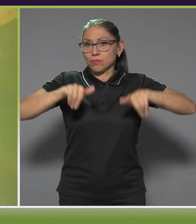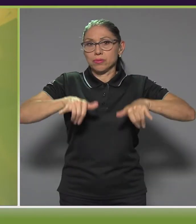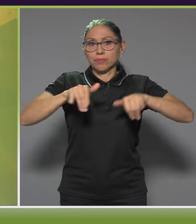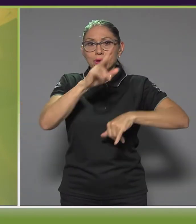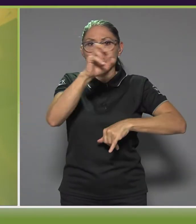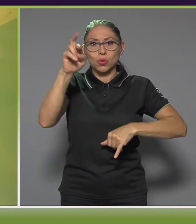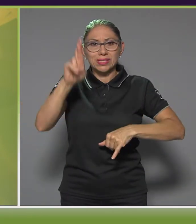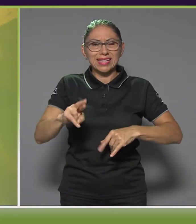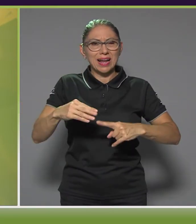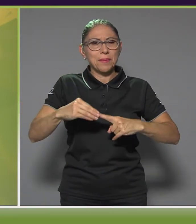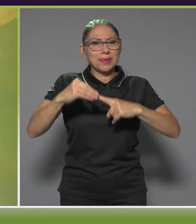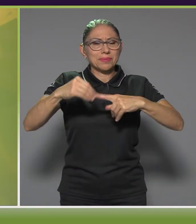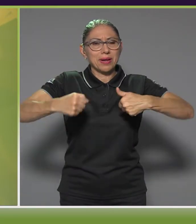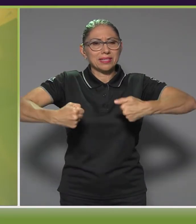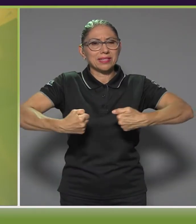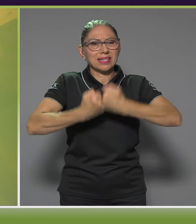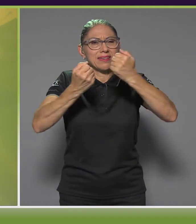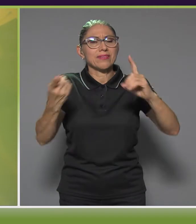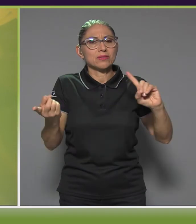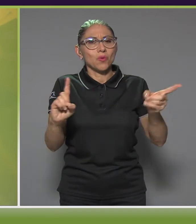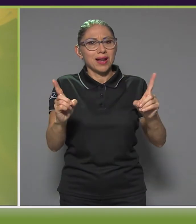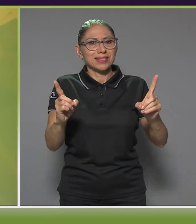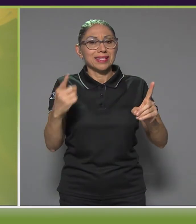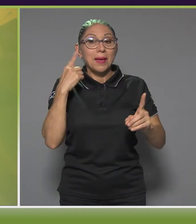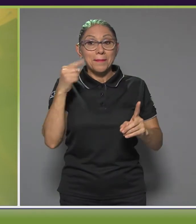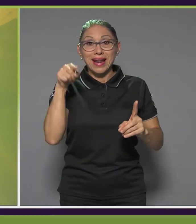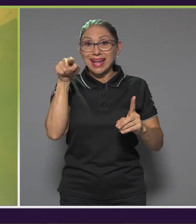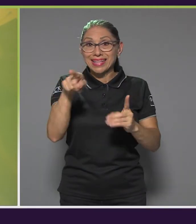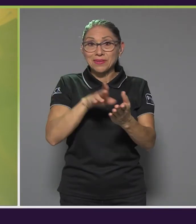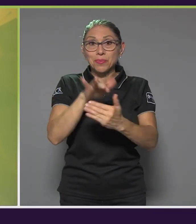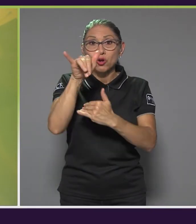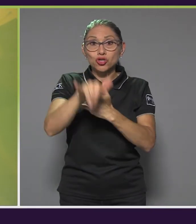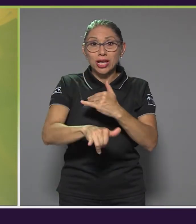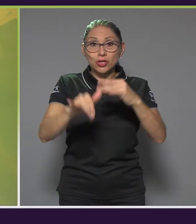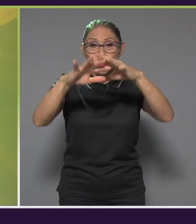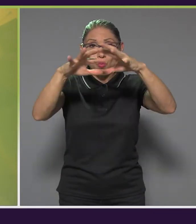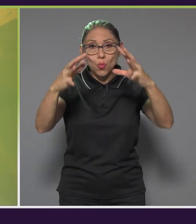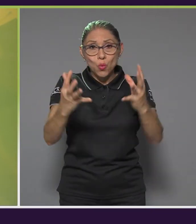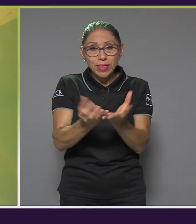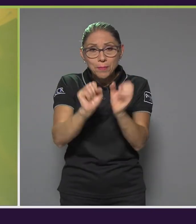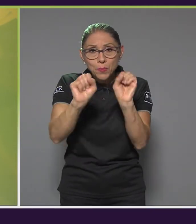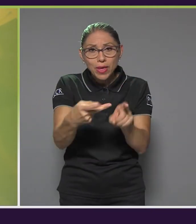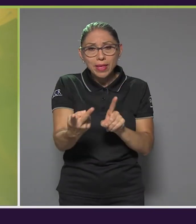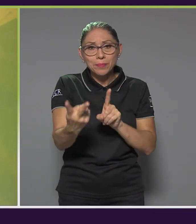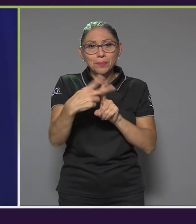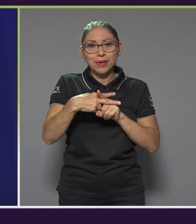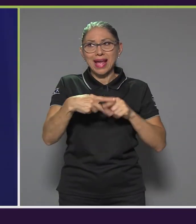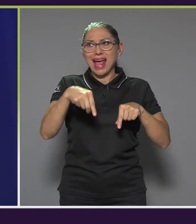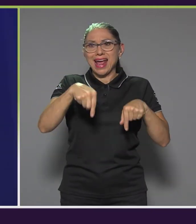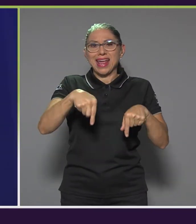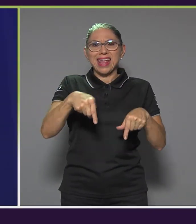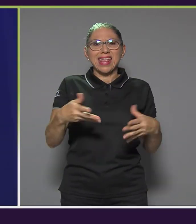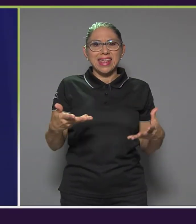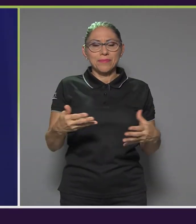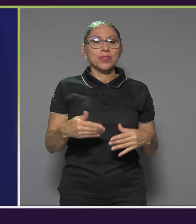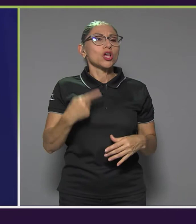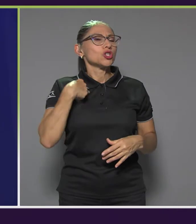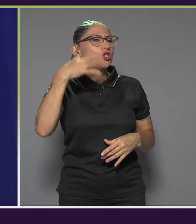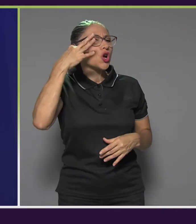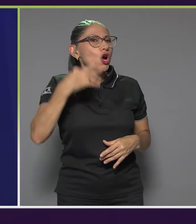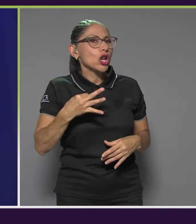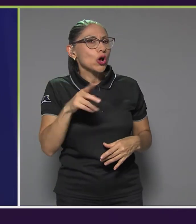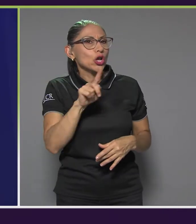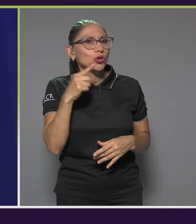desafíos, verdad, para incorporar este concepto y este proyecto global a la realidad costarricense? Yo creo que más que un desafío ha sido una